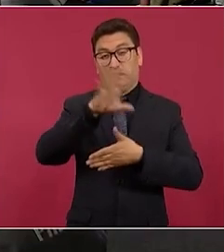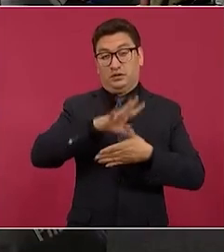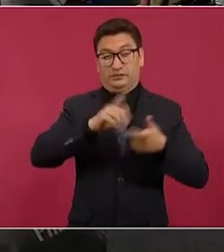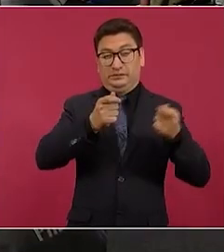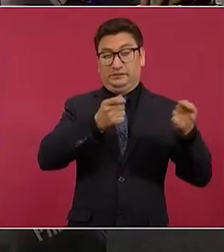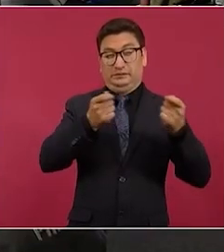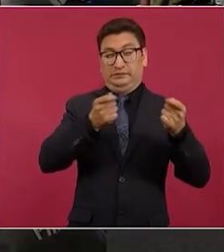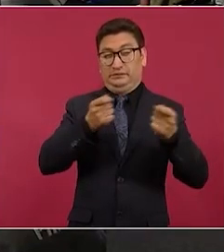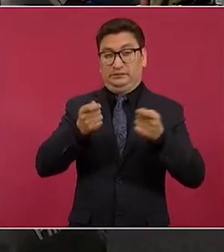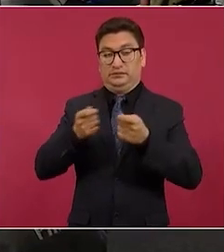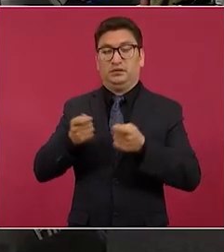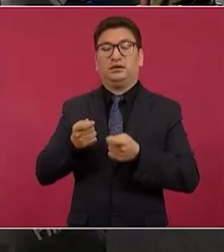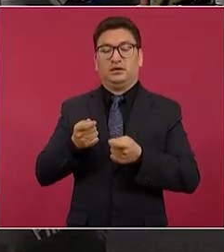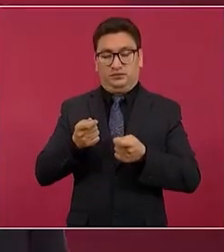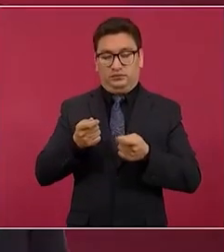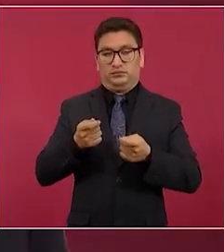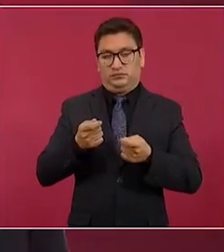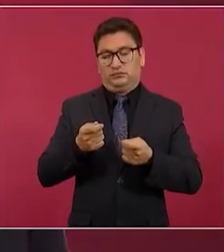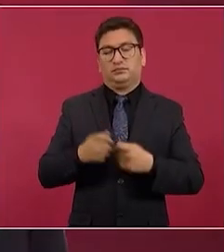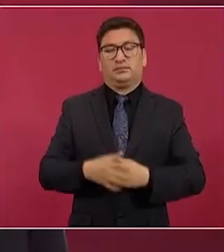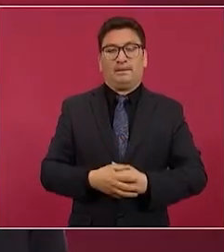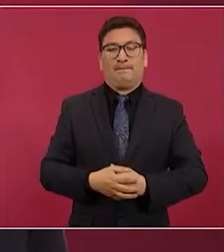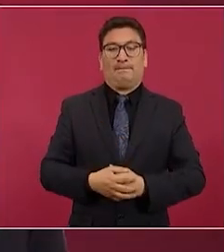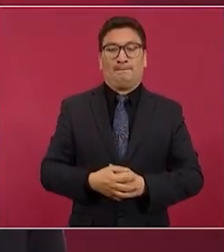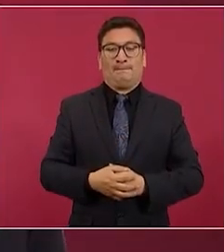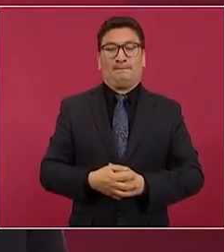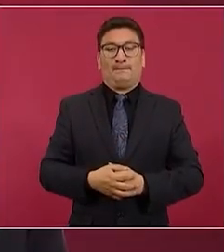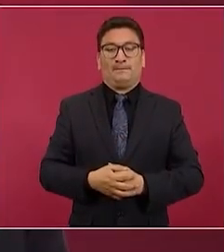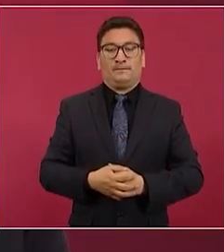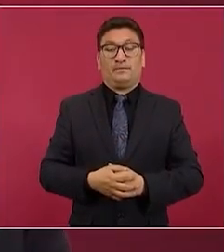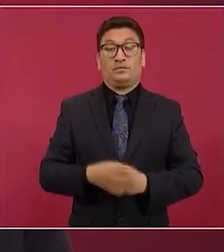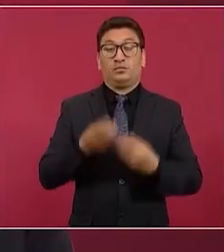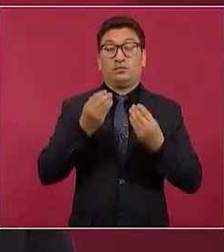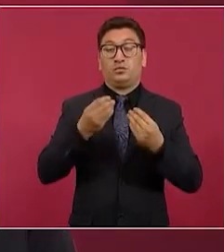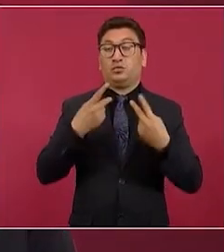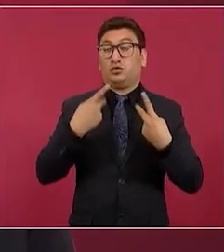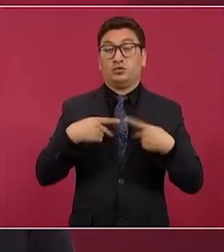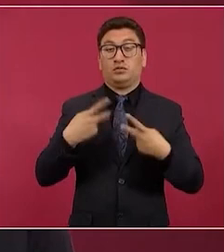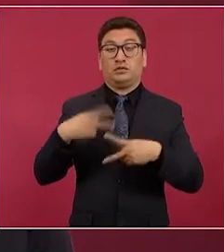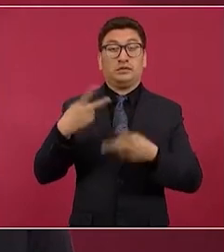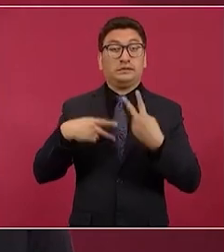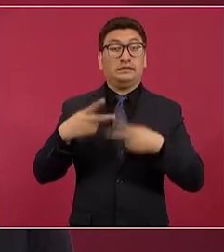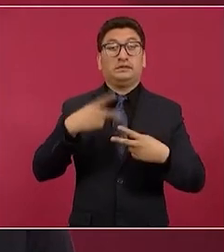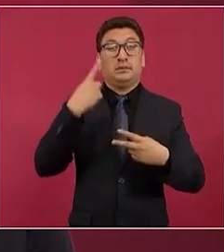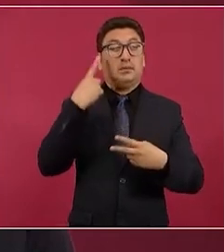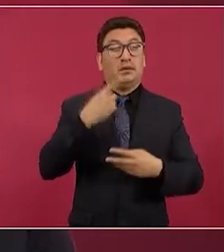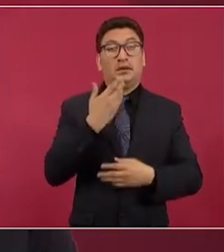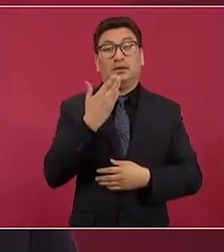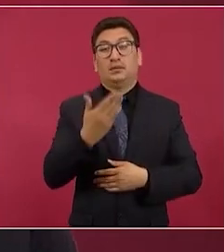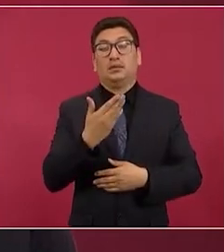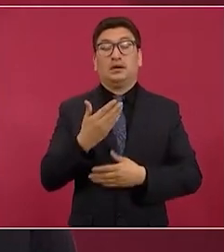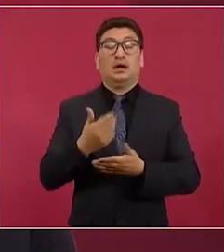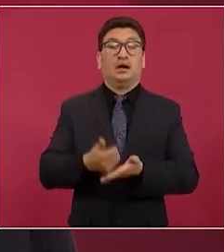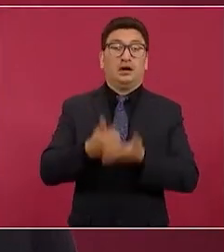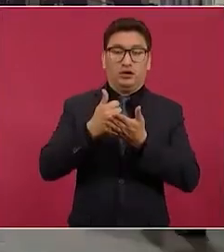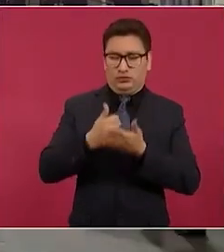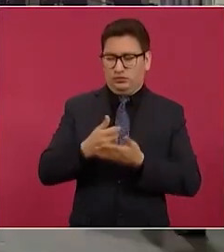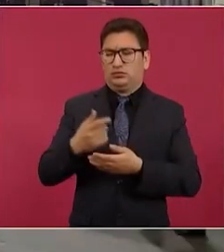muchos, muchos en busca de asilo o se les dio